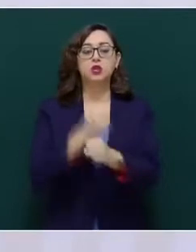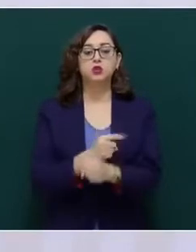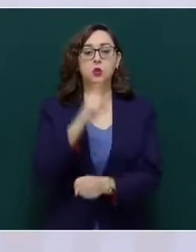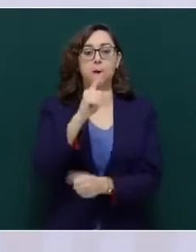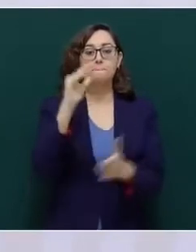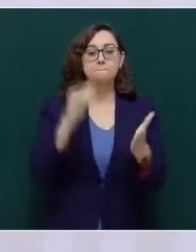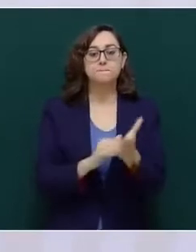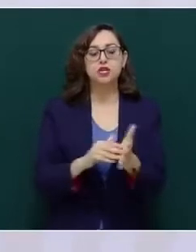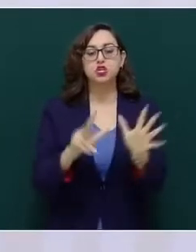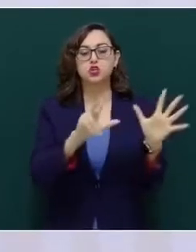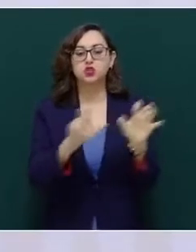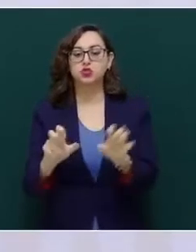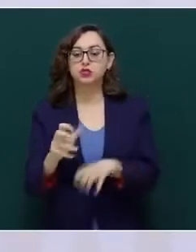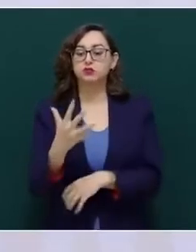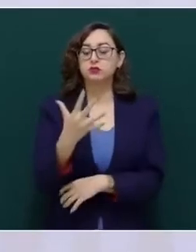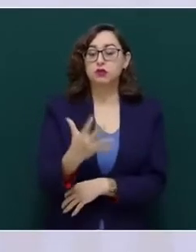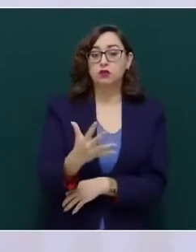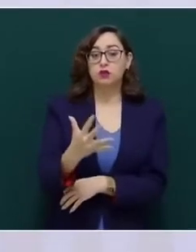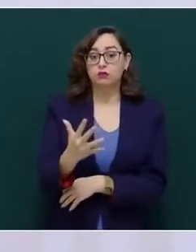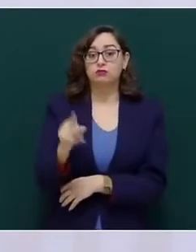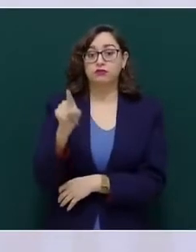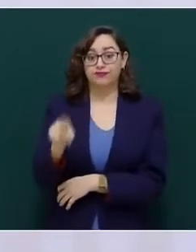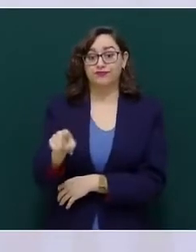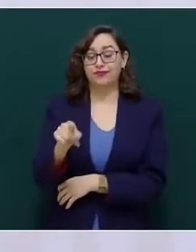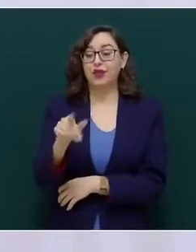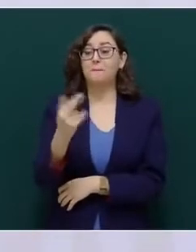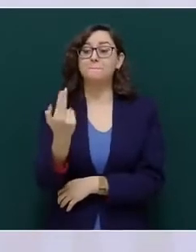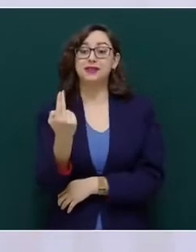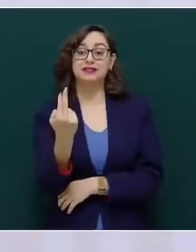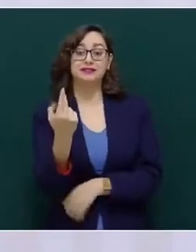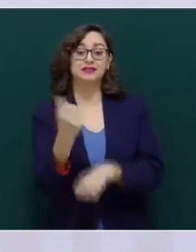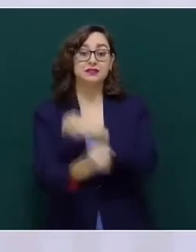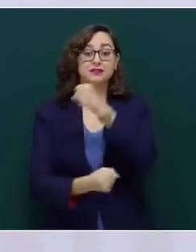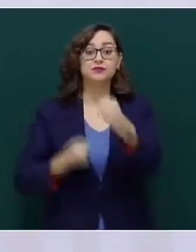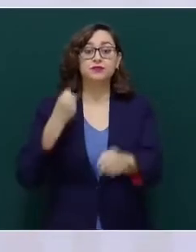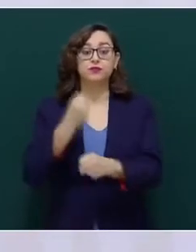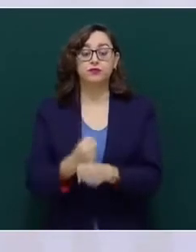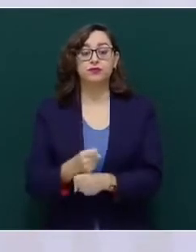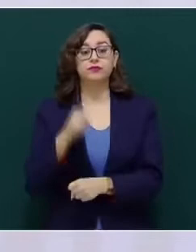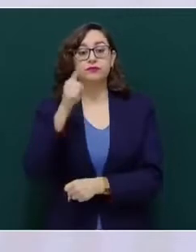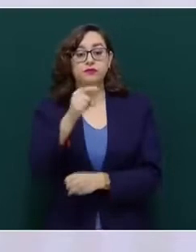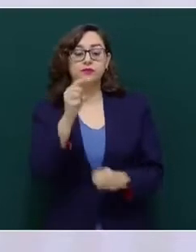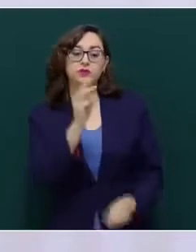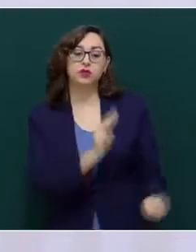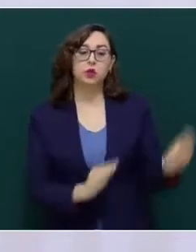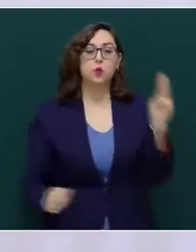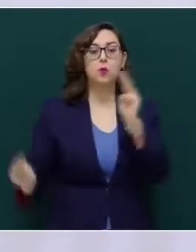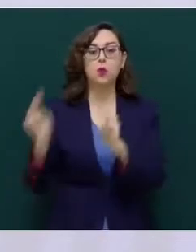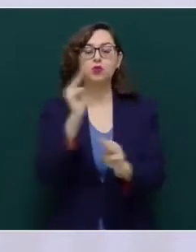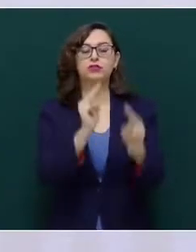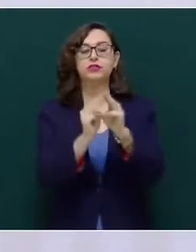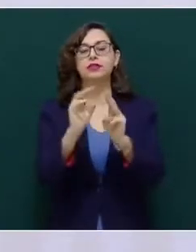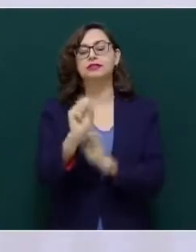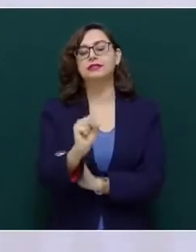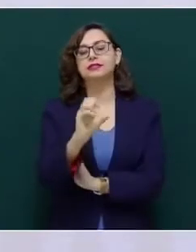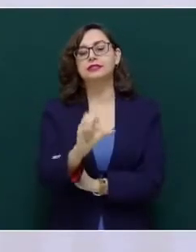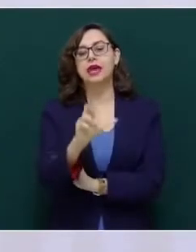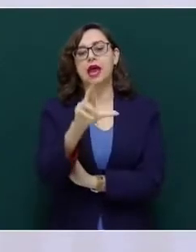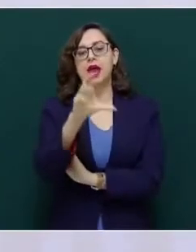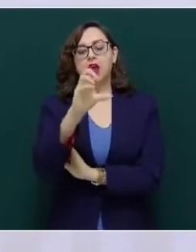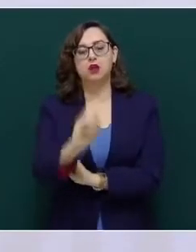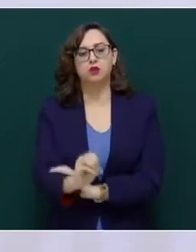con apenas 22 años, en el Monte Sacro de Roma, jura en